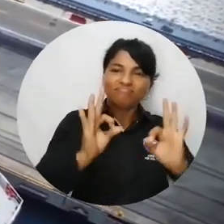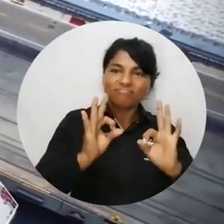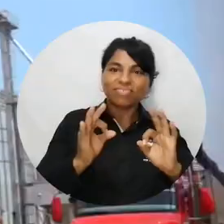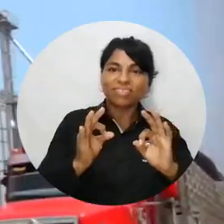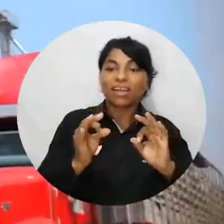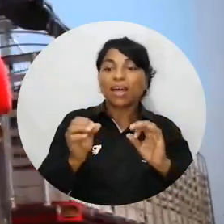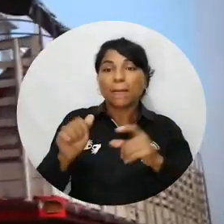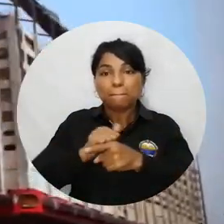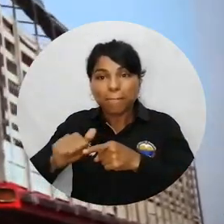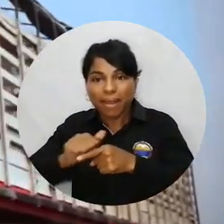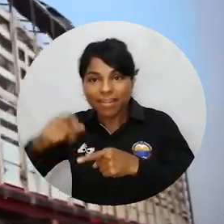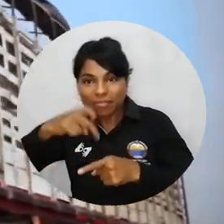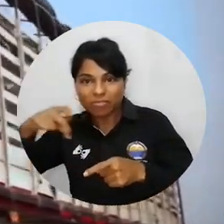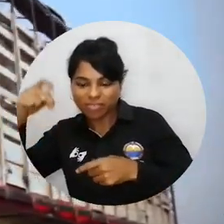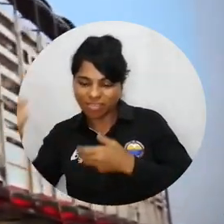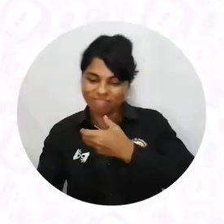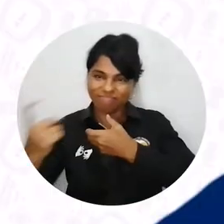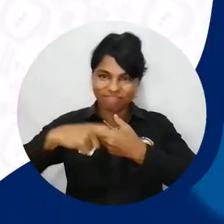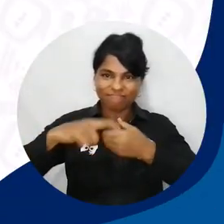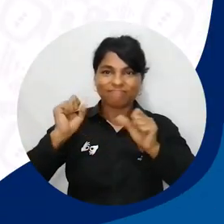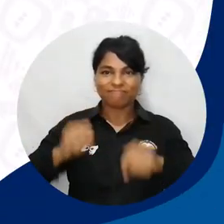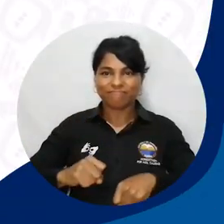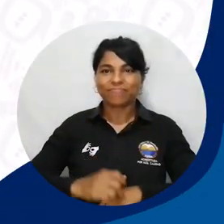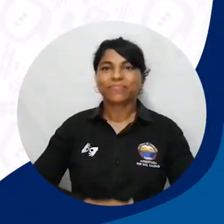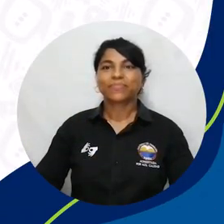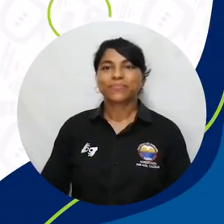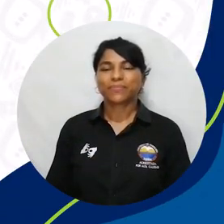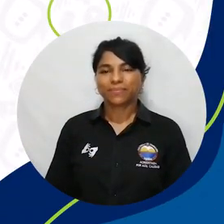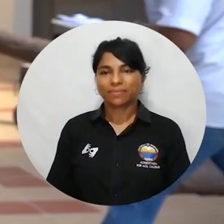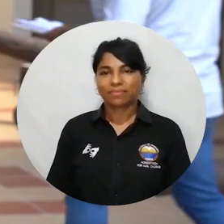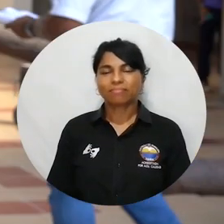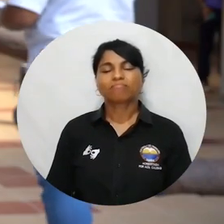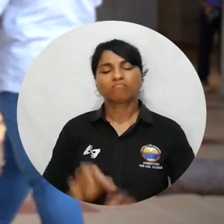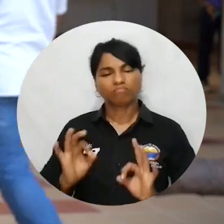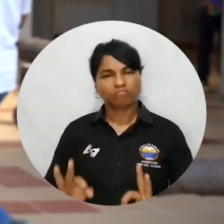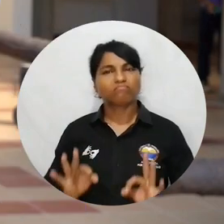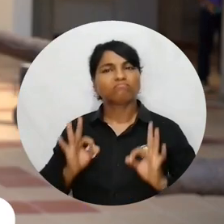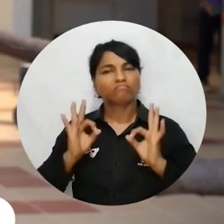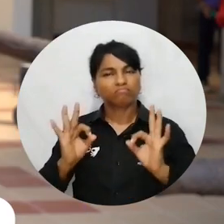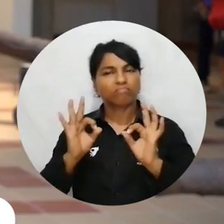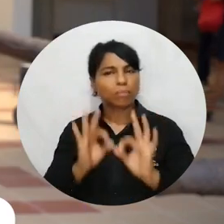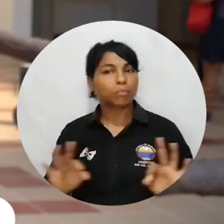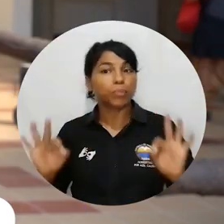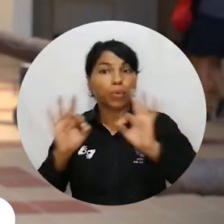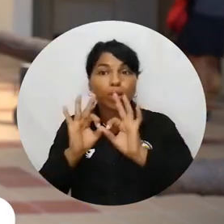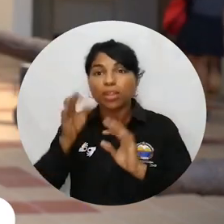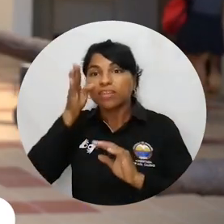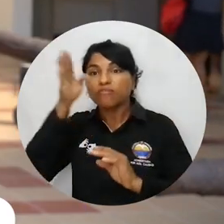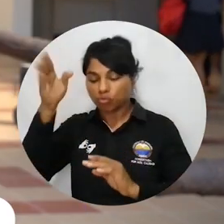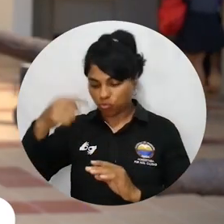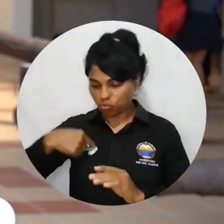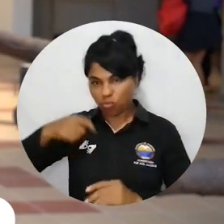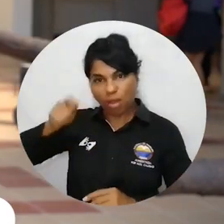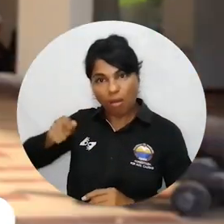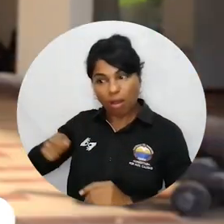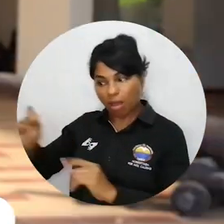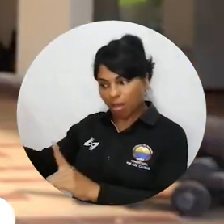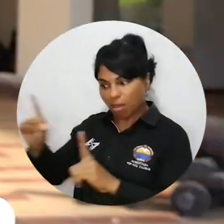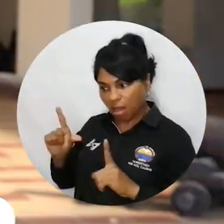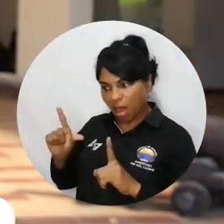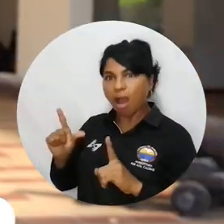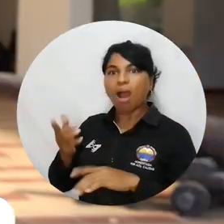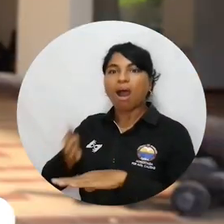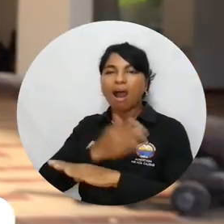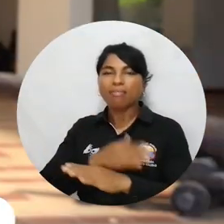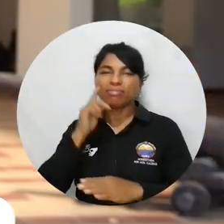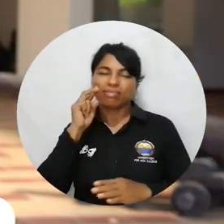ampliar la oferta de prácticas profesionales. Es fundamental nosotros como futuros abogados conocer cuáles